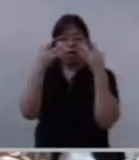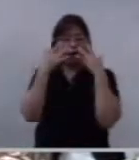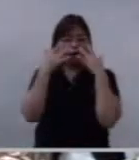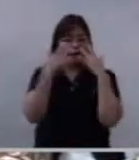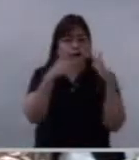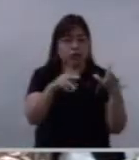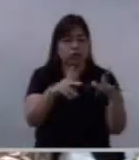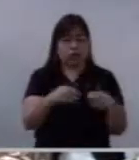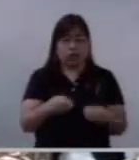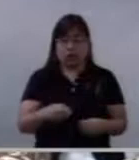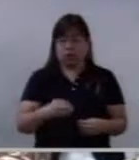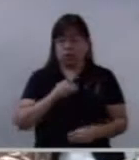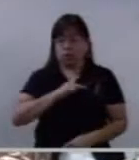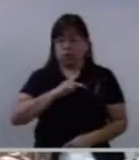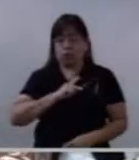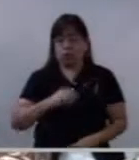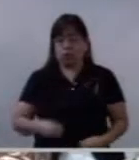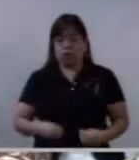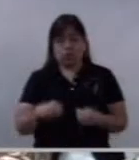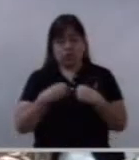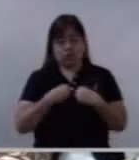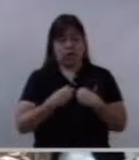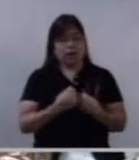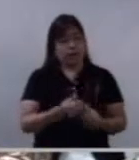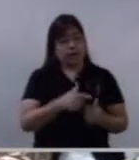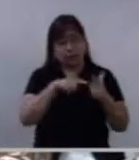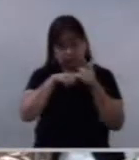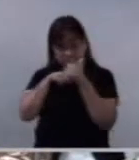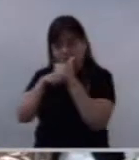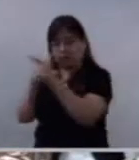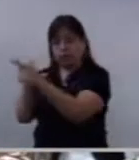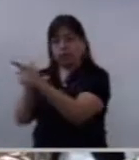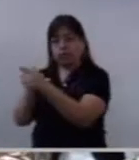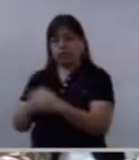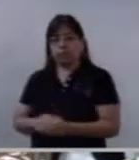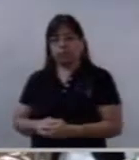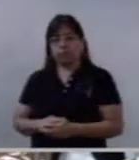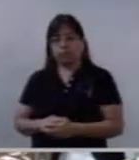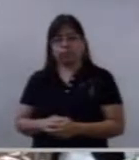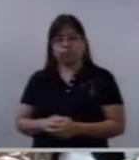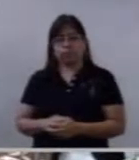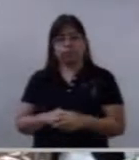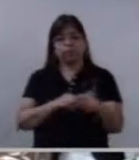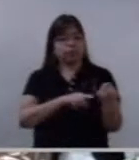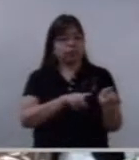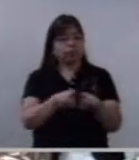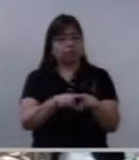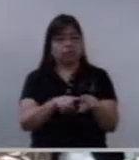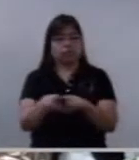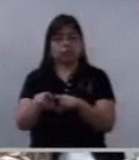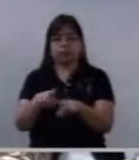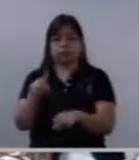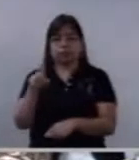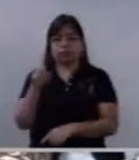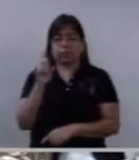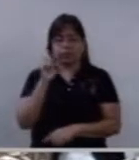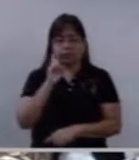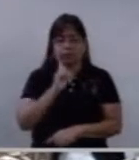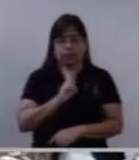a sí mismo y que me siga. Hermanas y hermanos, nos vemos